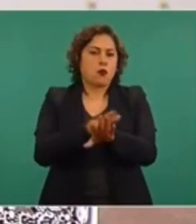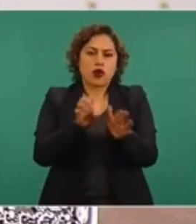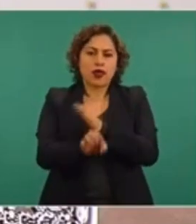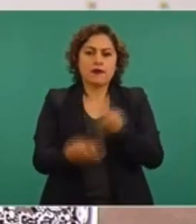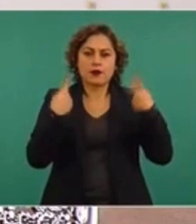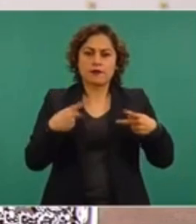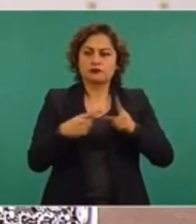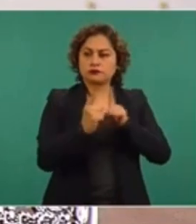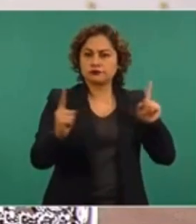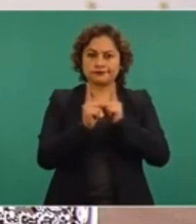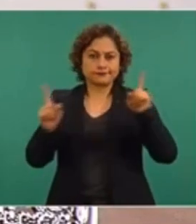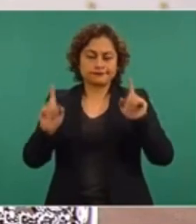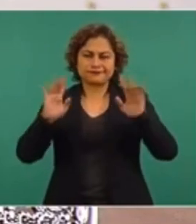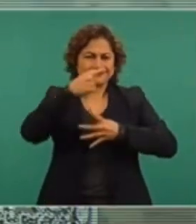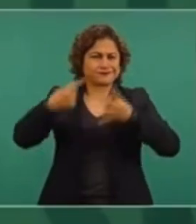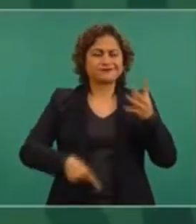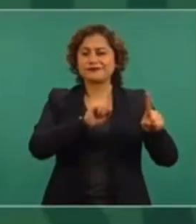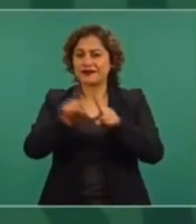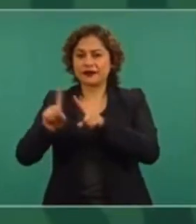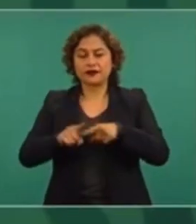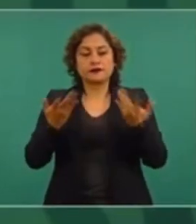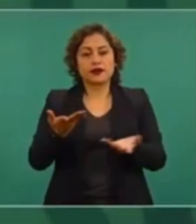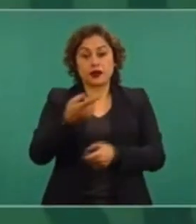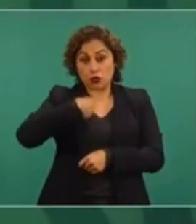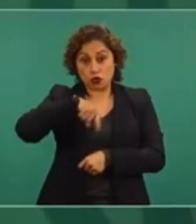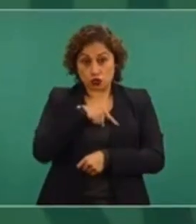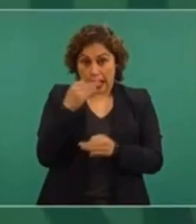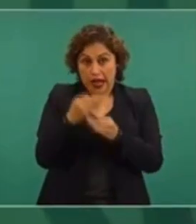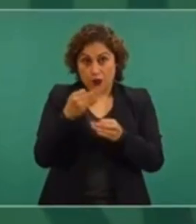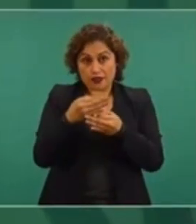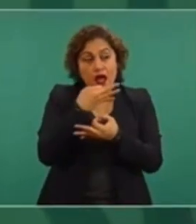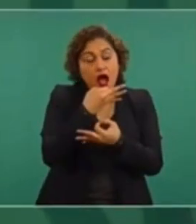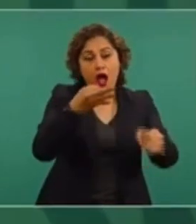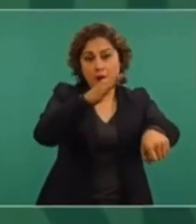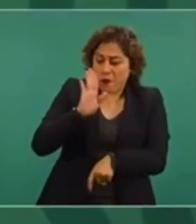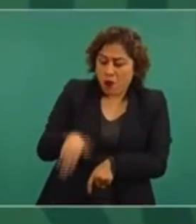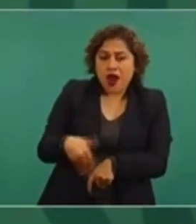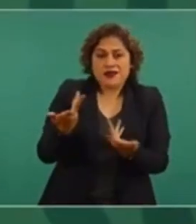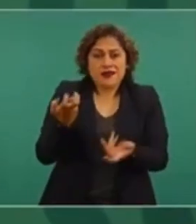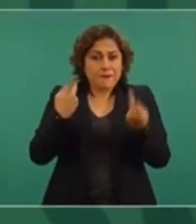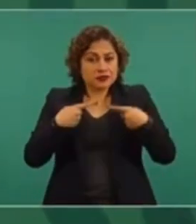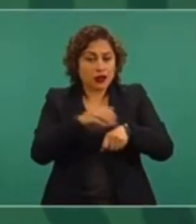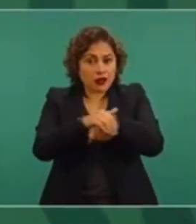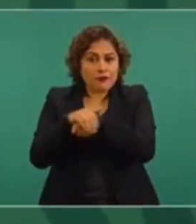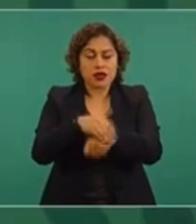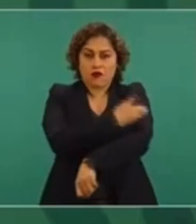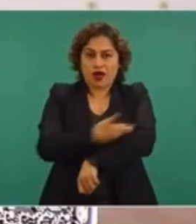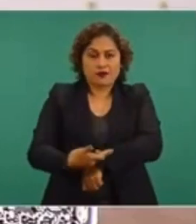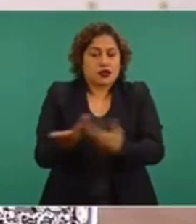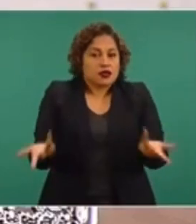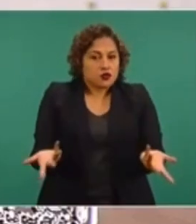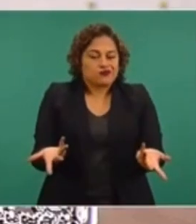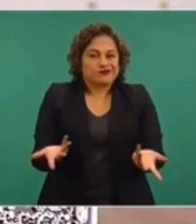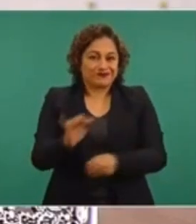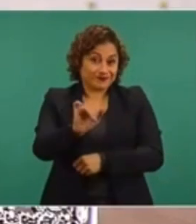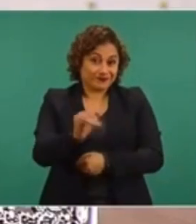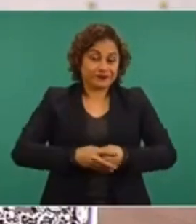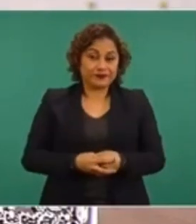que estamos exhortando a que nos cuidemos nosotros mismos. Estamos nosotros